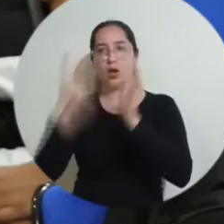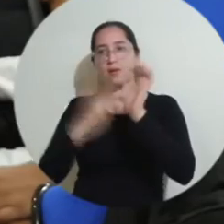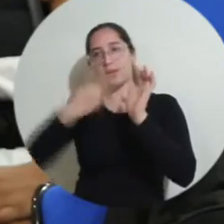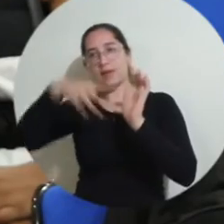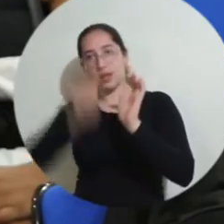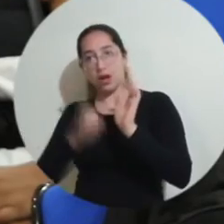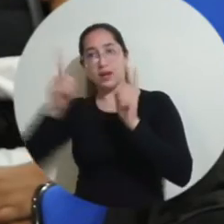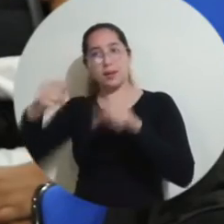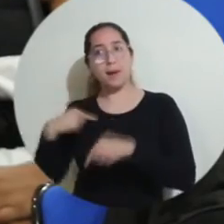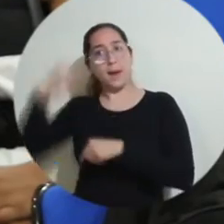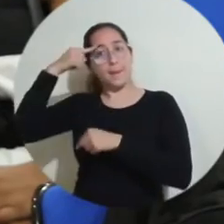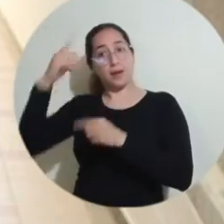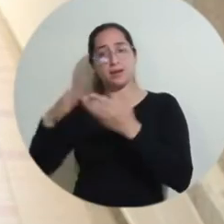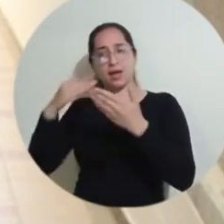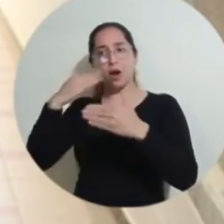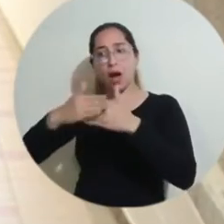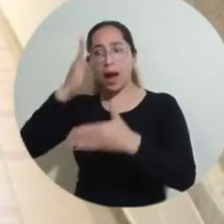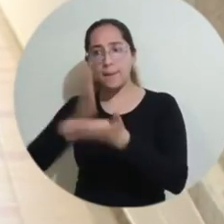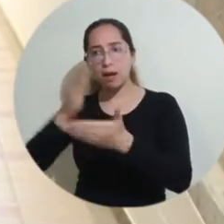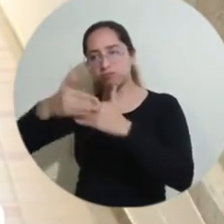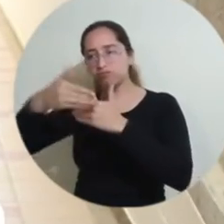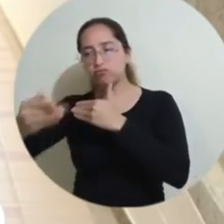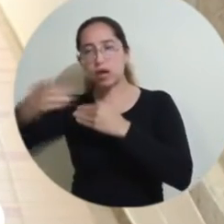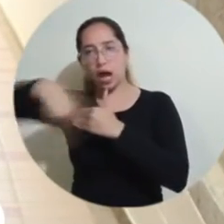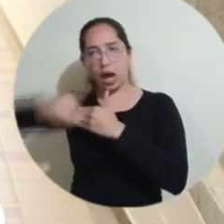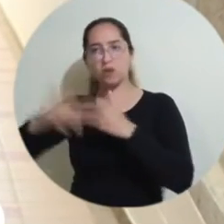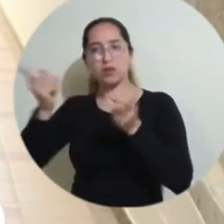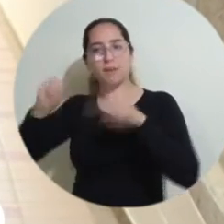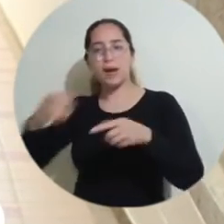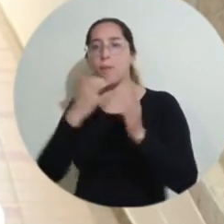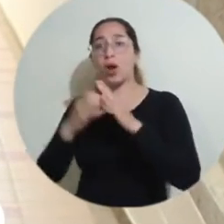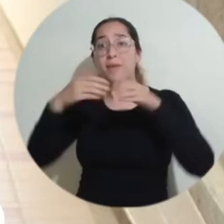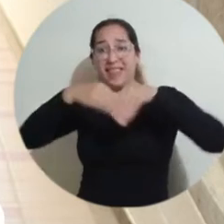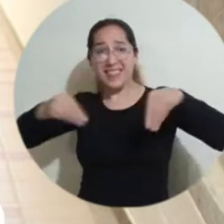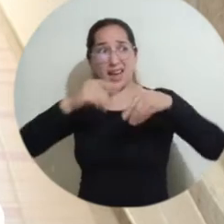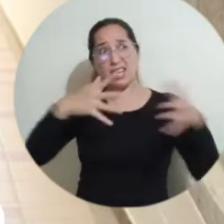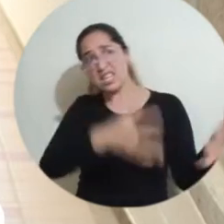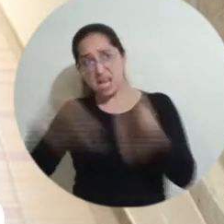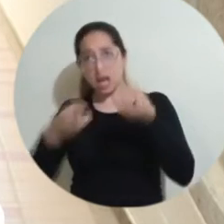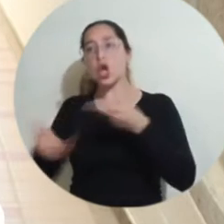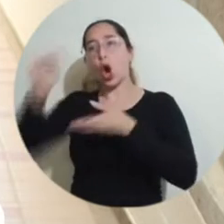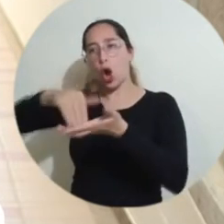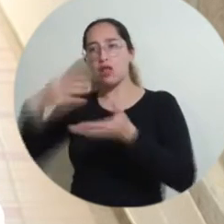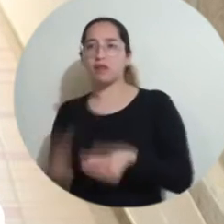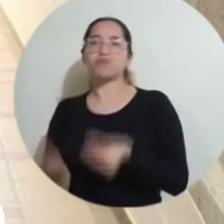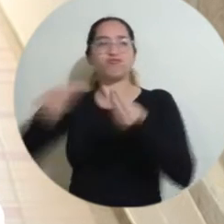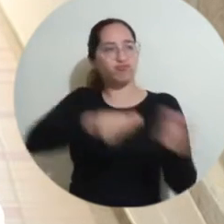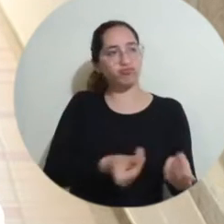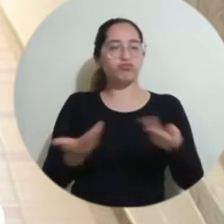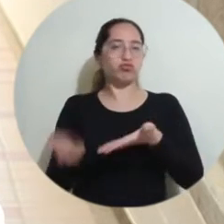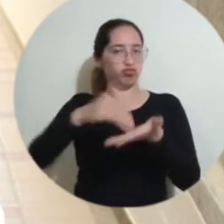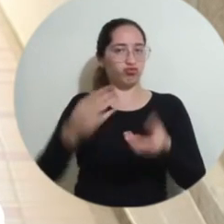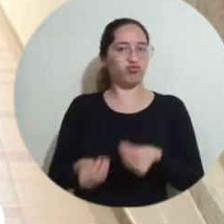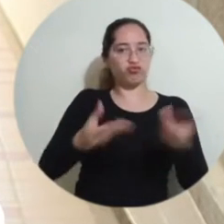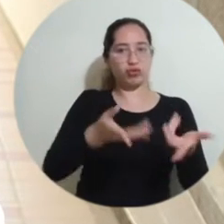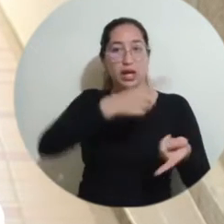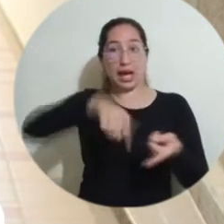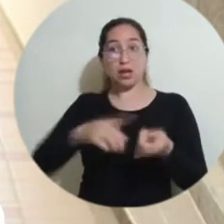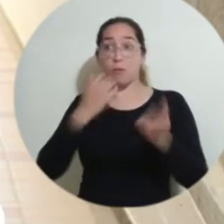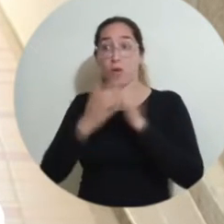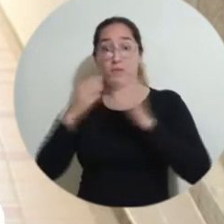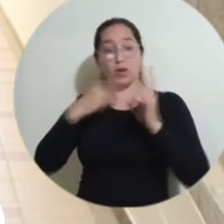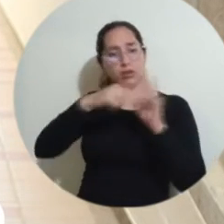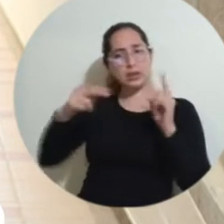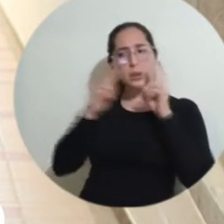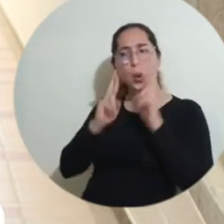y heridas de la posmemoria. El consultorio jurídico ha ayudado significativamente a muchas víctimas del departamento de Magdalena